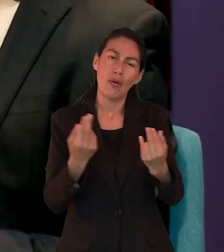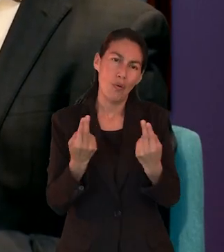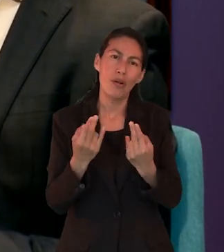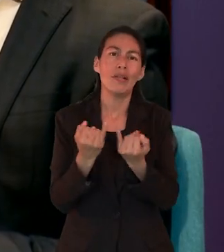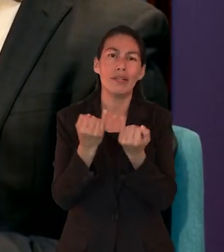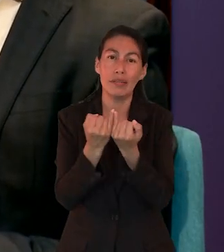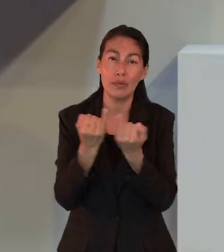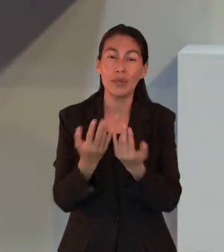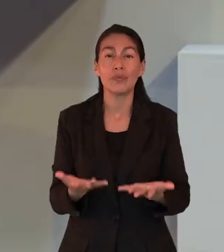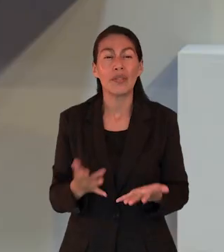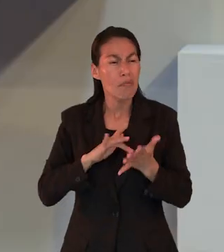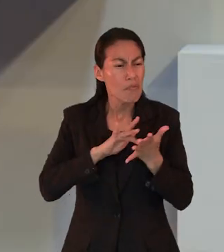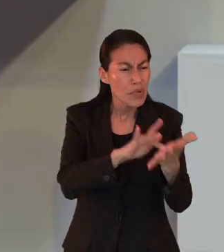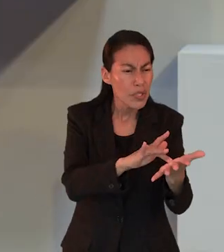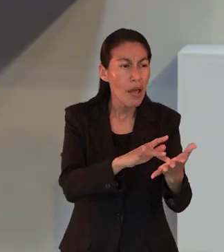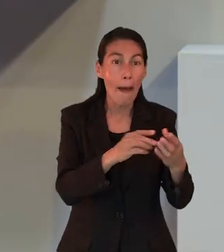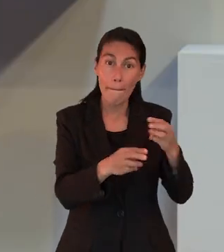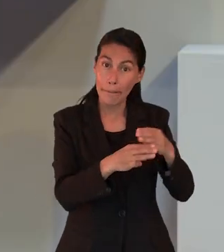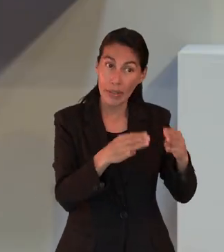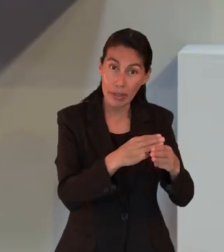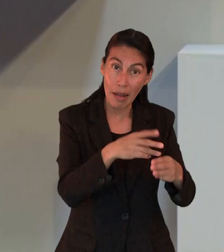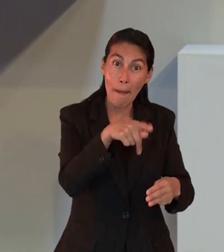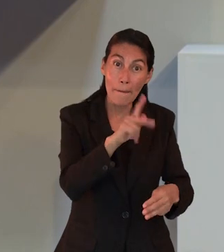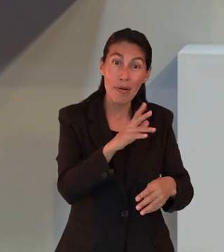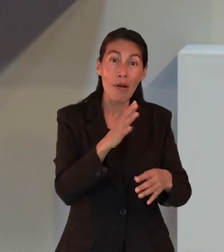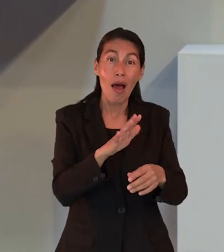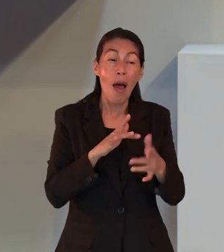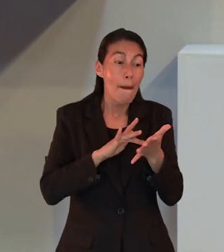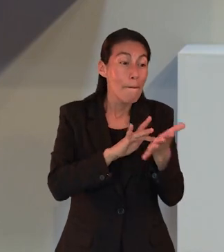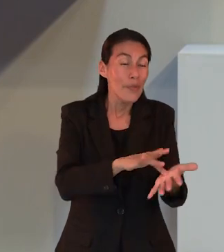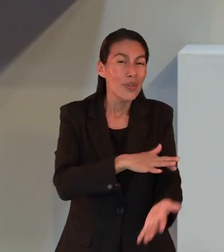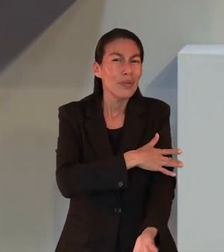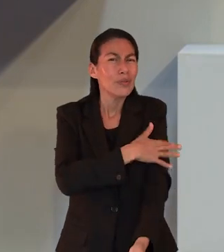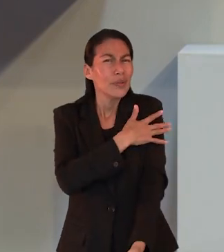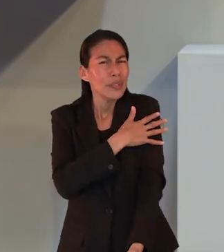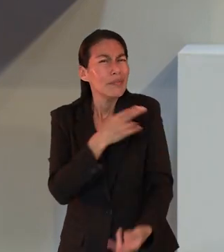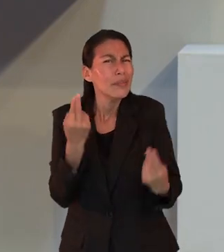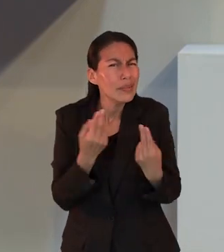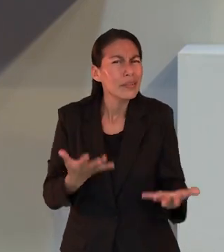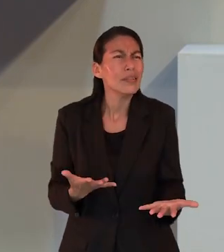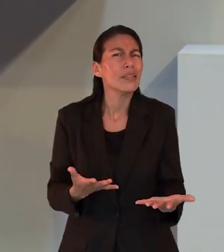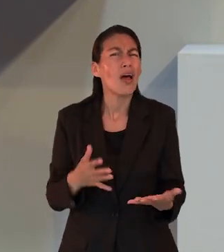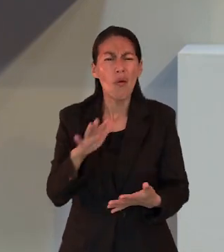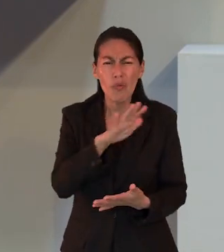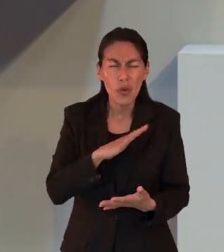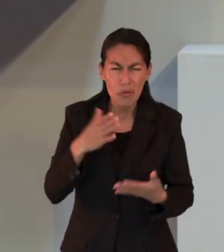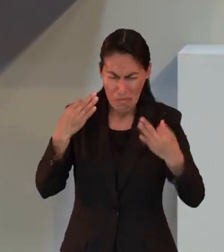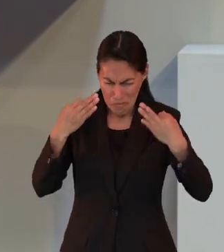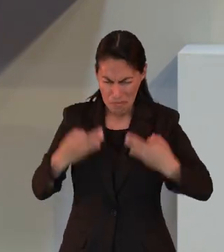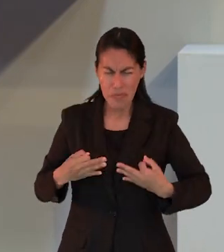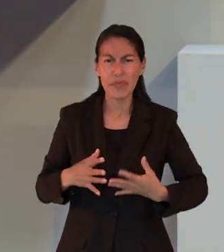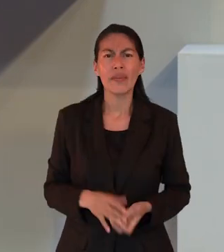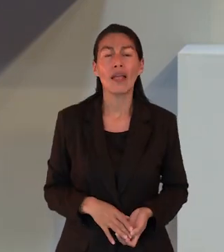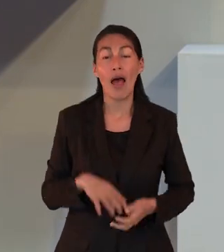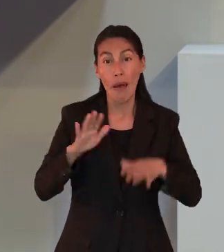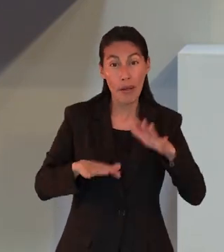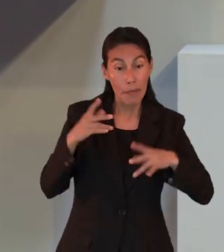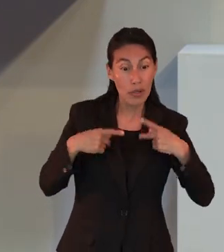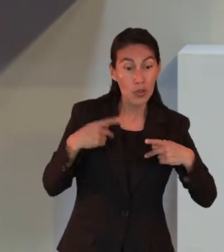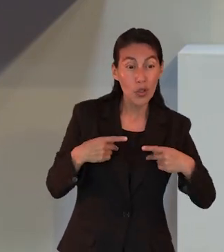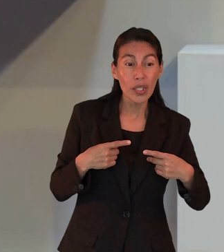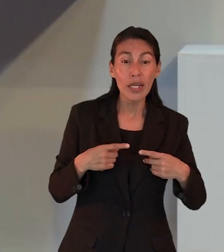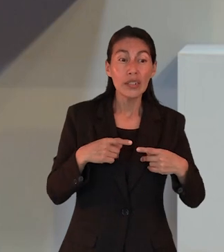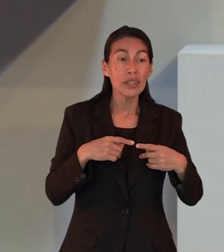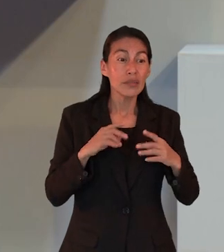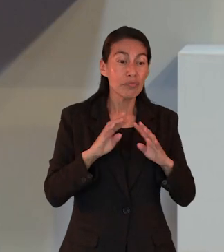apoyo. Ese apoyo, ¿no es cierto? Y me gustó lo que dice Flania, ese apoyo material, pero también emocional. ¿Y cuántas personas no hay